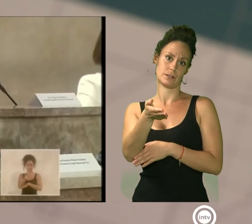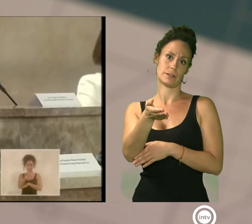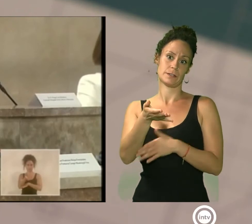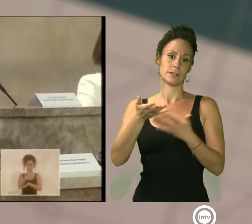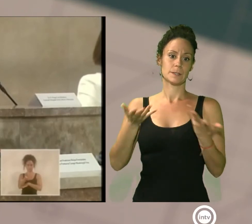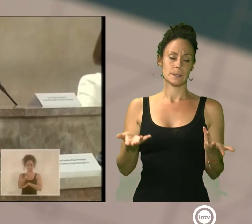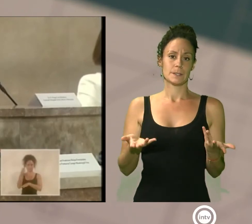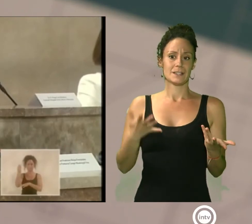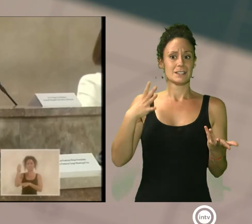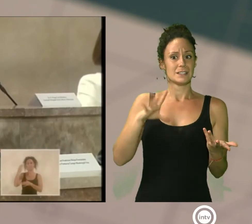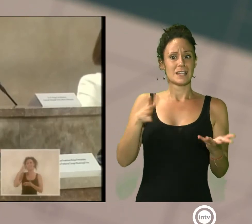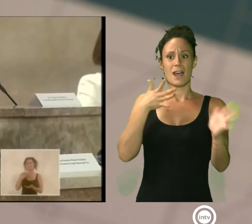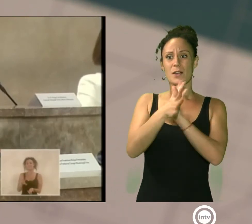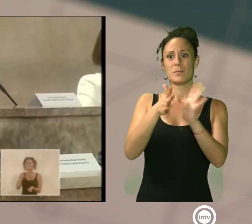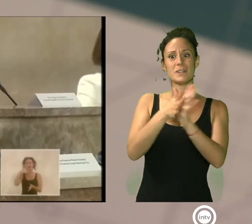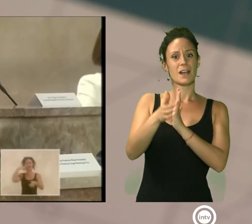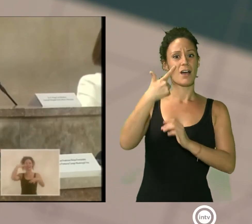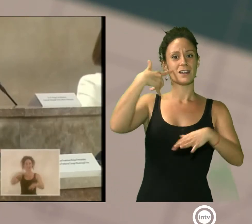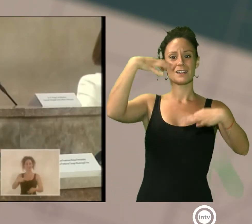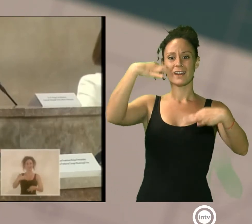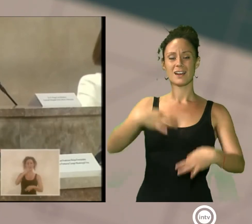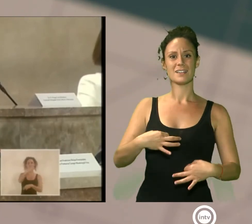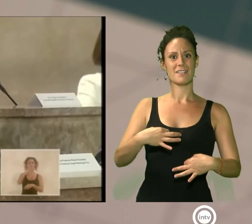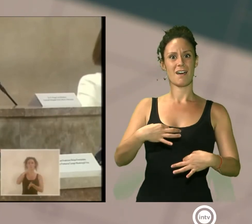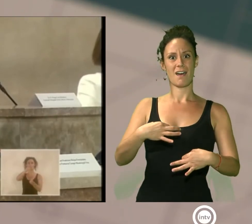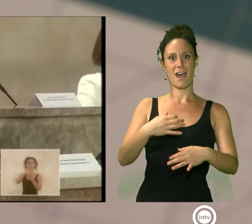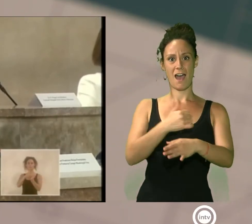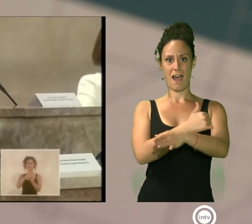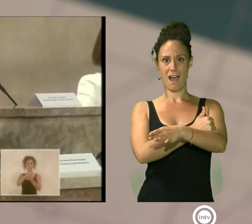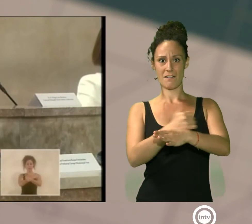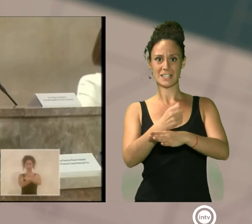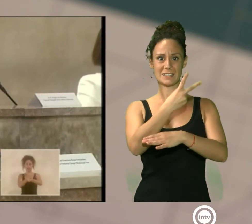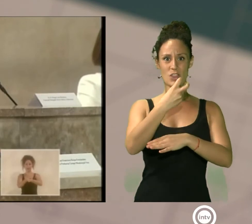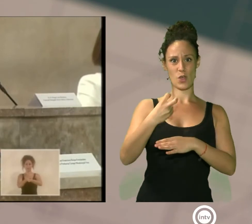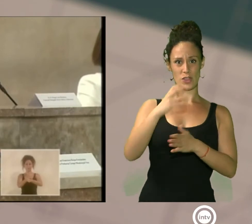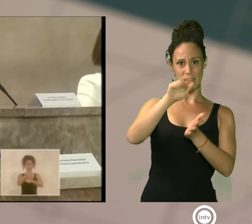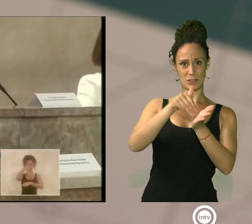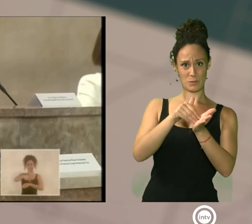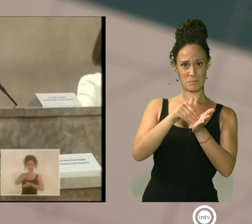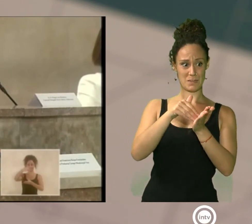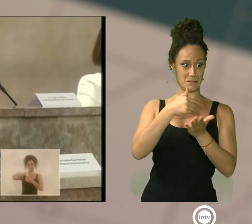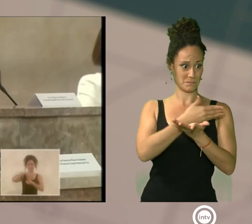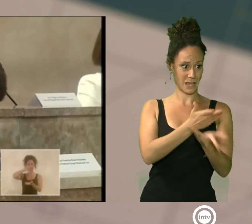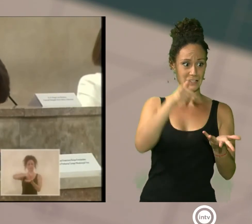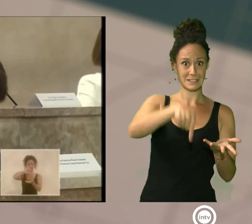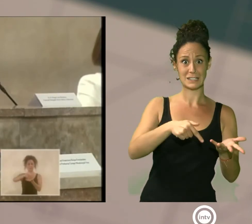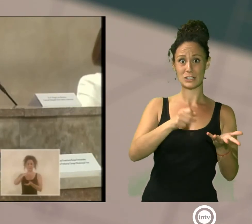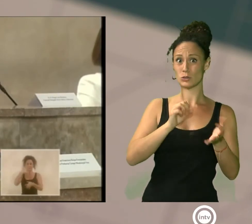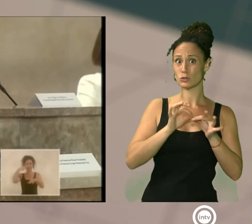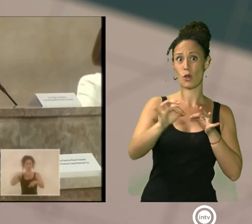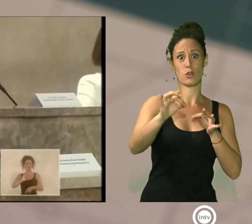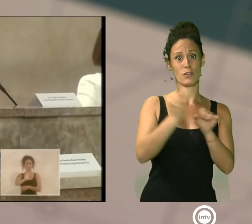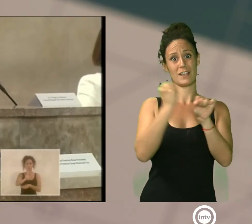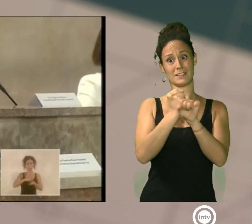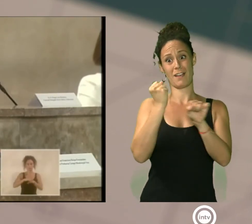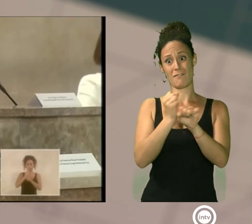grosso modo, la realidad de los más de 200.000 habitantes que tiene esta ciudad y que se levantan cada día para ganarse la vida. Y, como